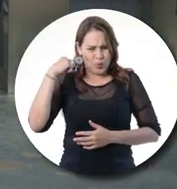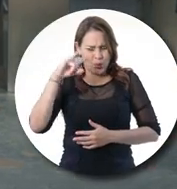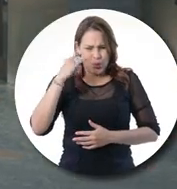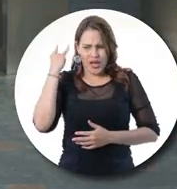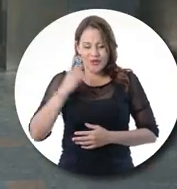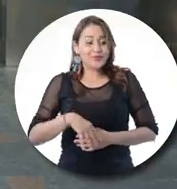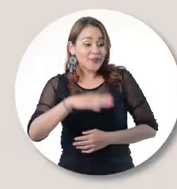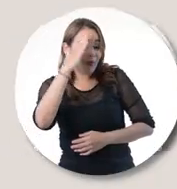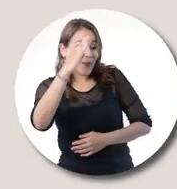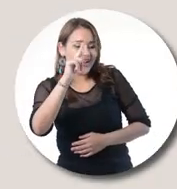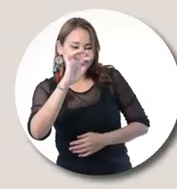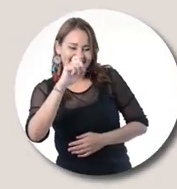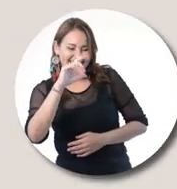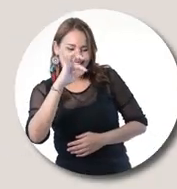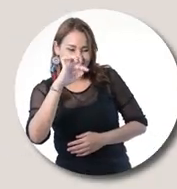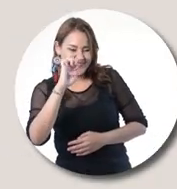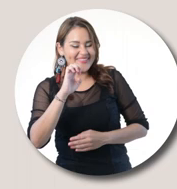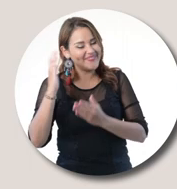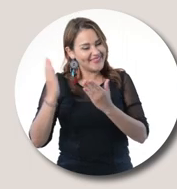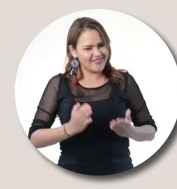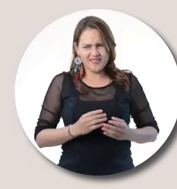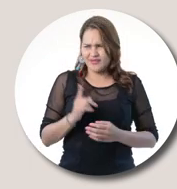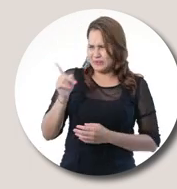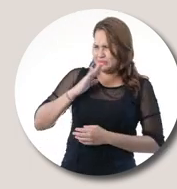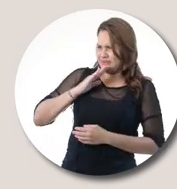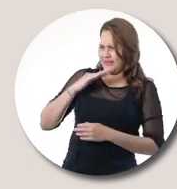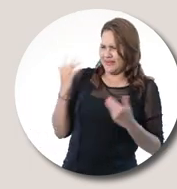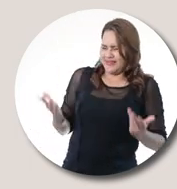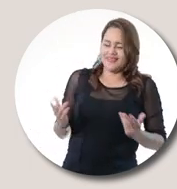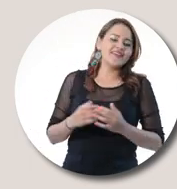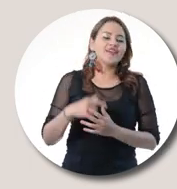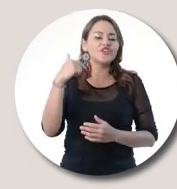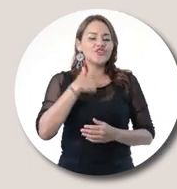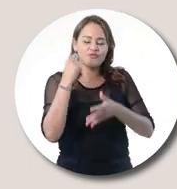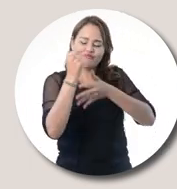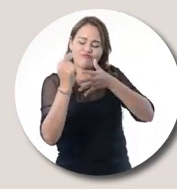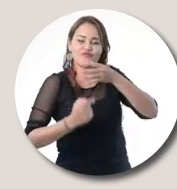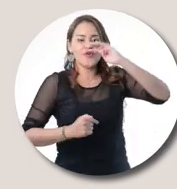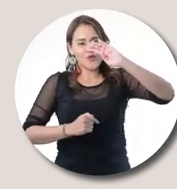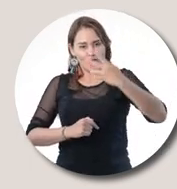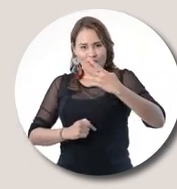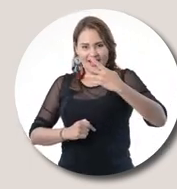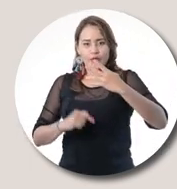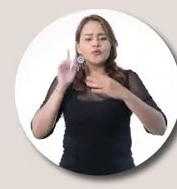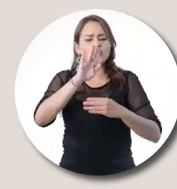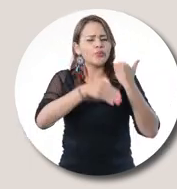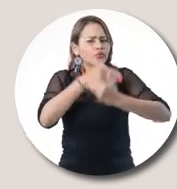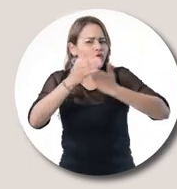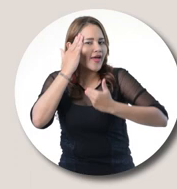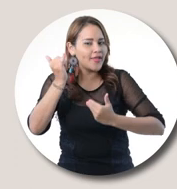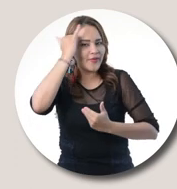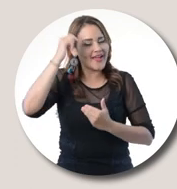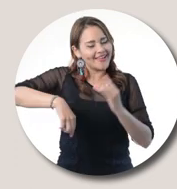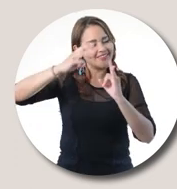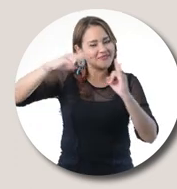¿Será que me estoy volviendo loco? Hola, Felipe, bienvenido ¿Dónde estoy? ¿Tú quién eres? Yo soy el factor 4 Y me